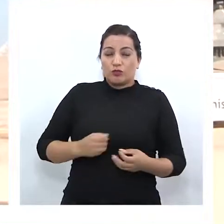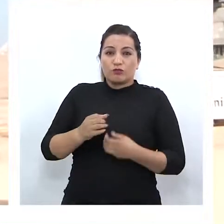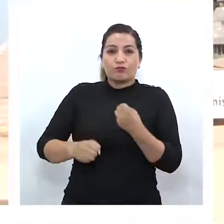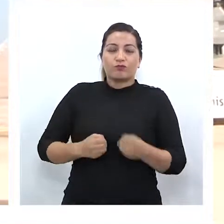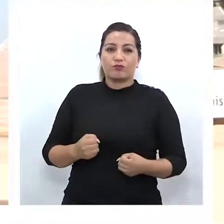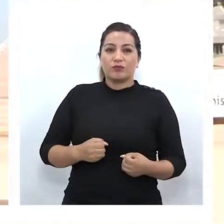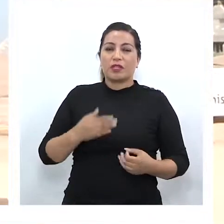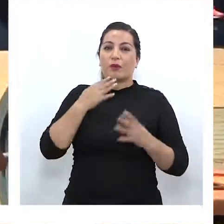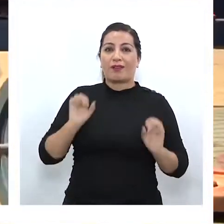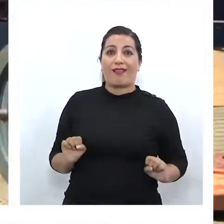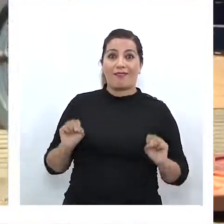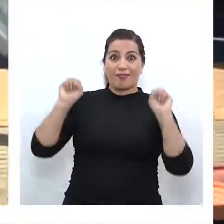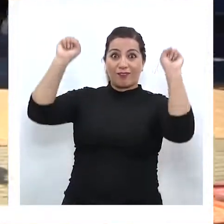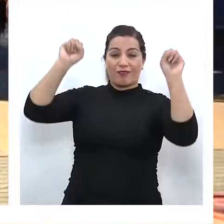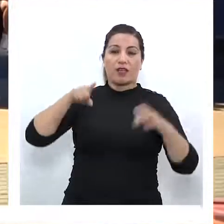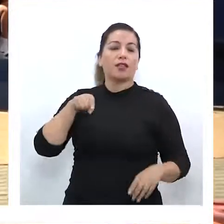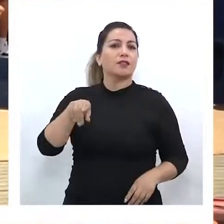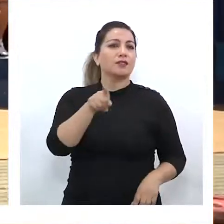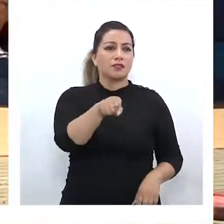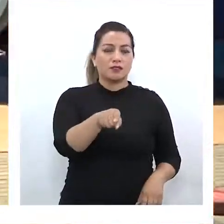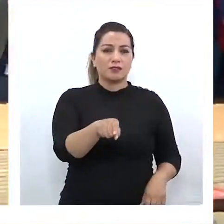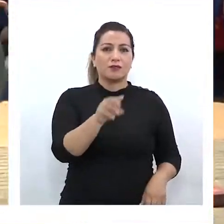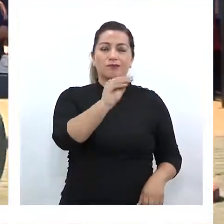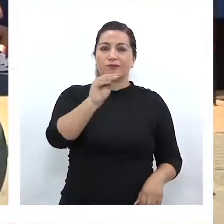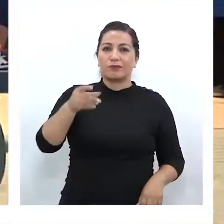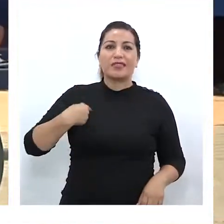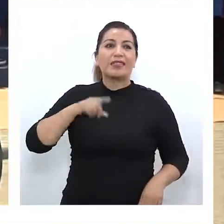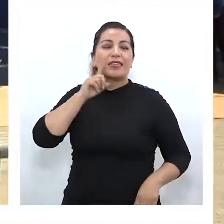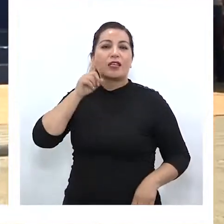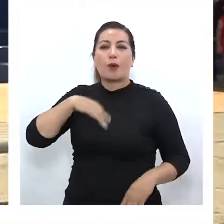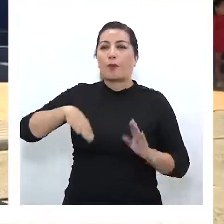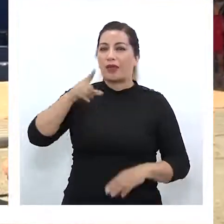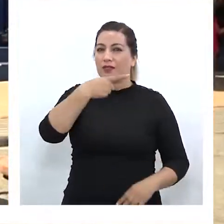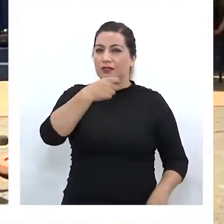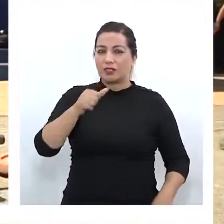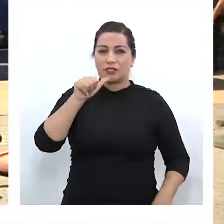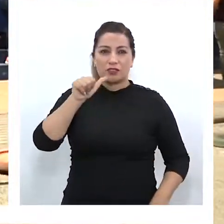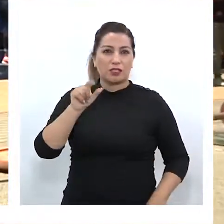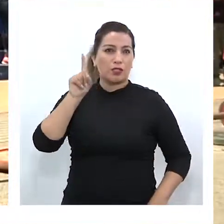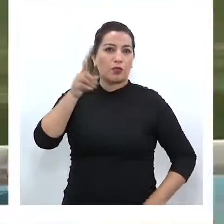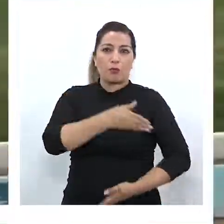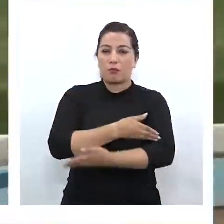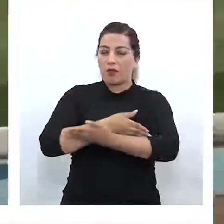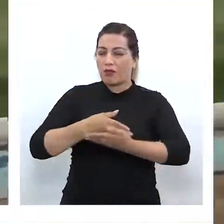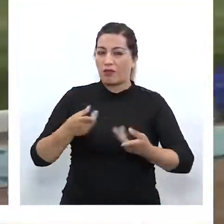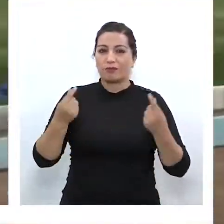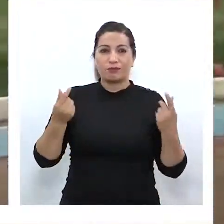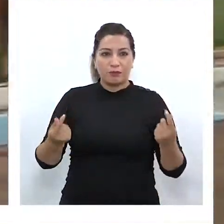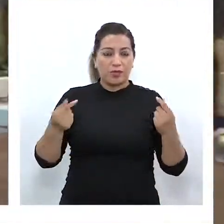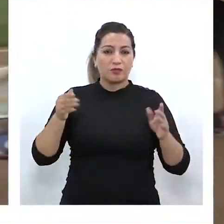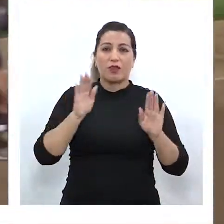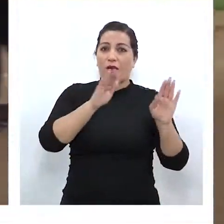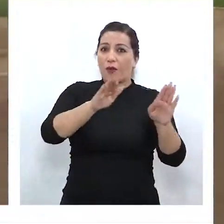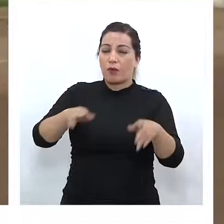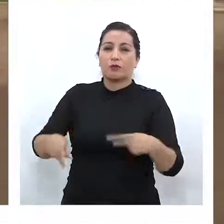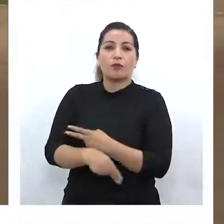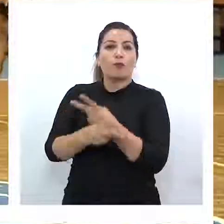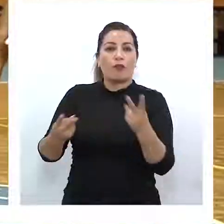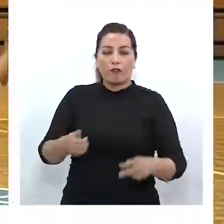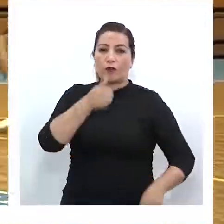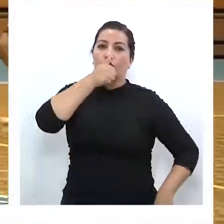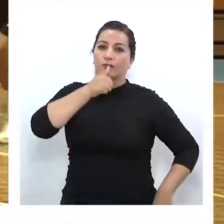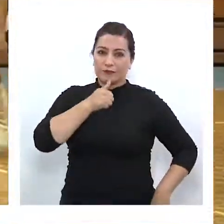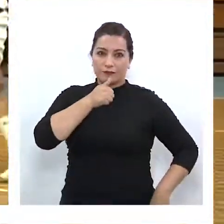taekwondo y la halterofilia. Para esta convocatoria se contará con más de 161 millones de pesos, los cuales son aportes